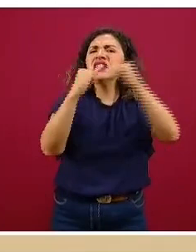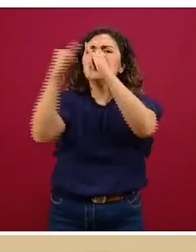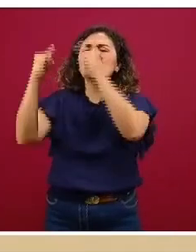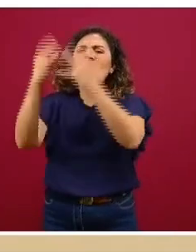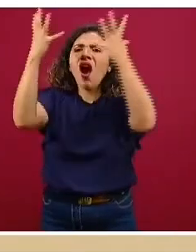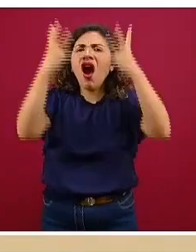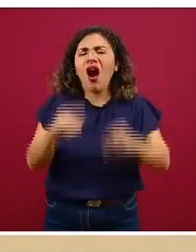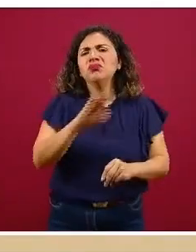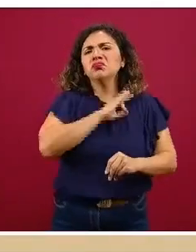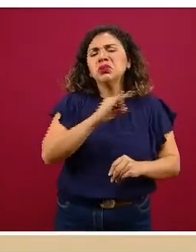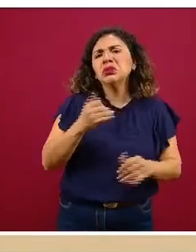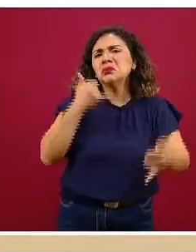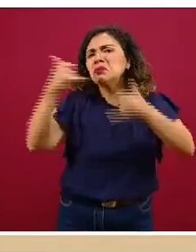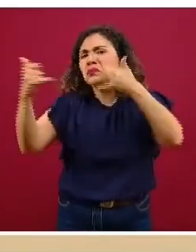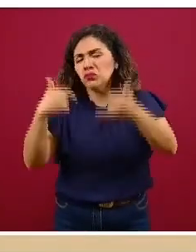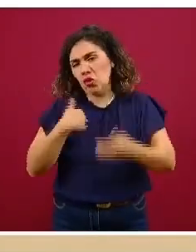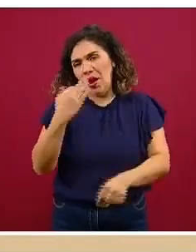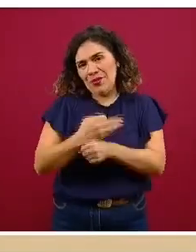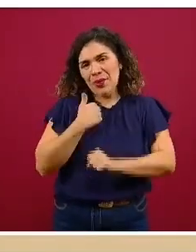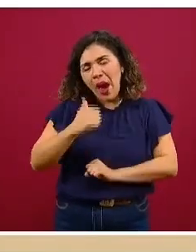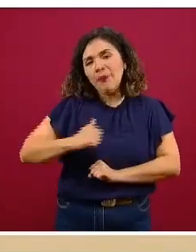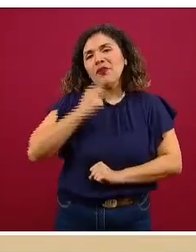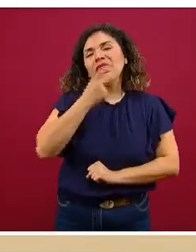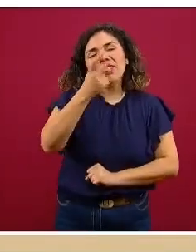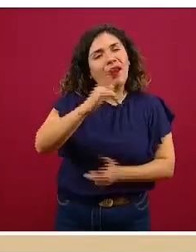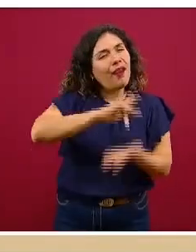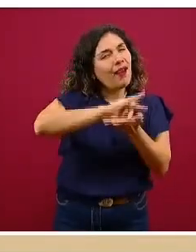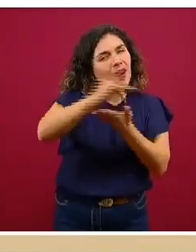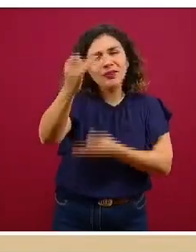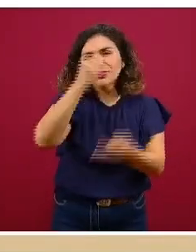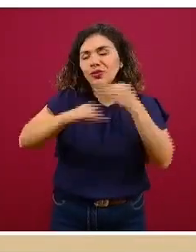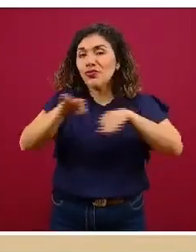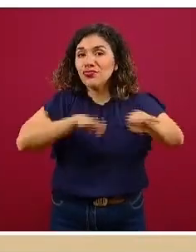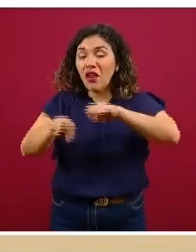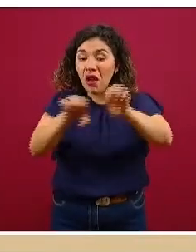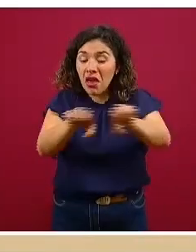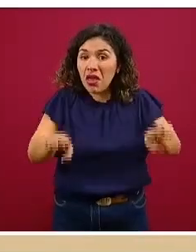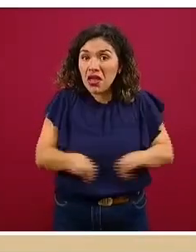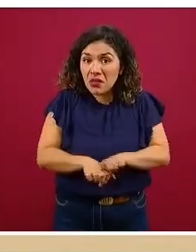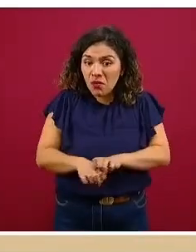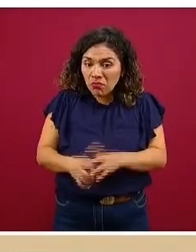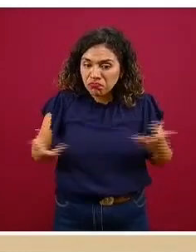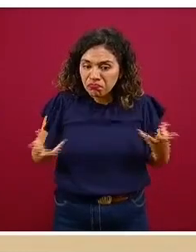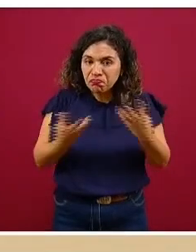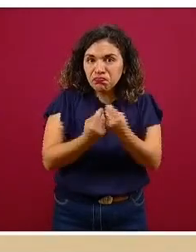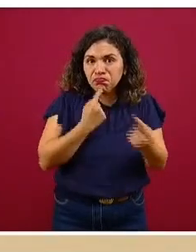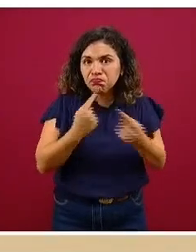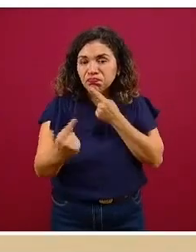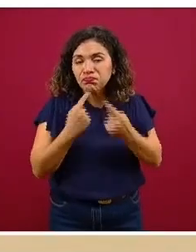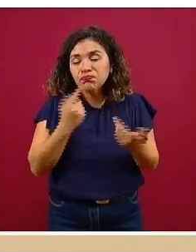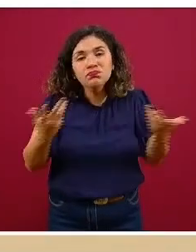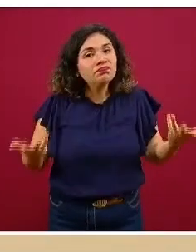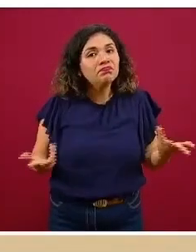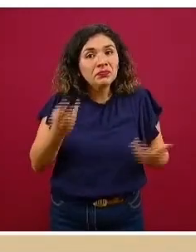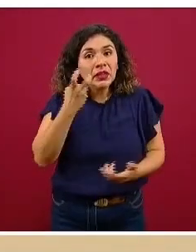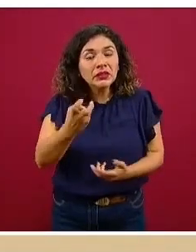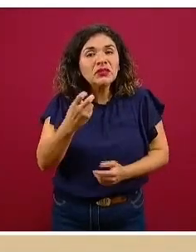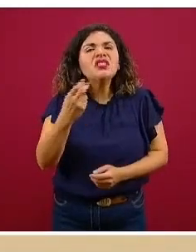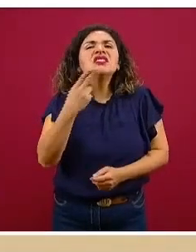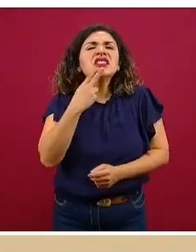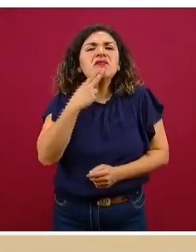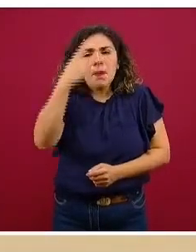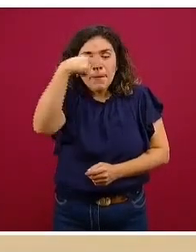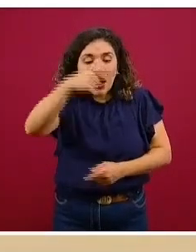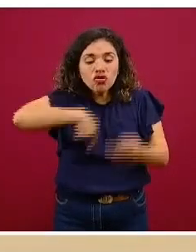a la cual aprovecho para agradecer todo este trabajo en equipo y en colaboración. Y bueno, la idea es